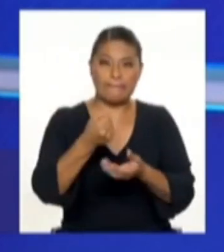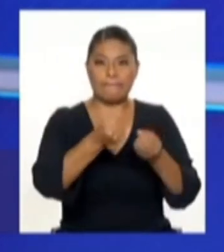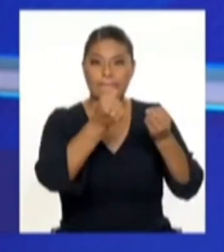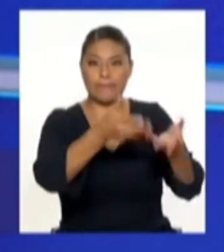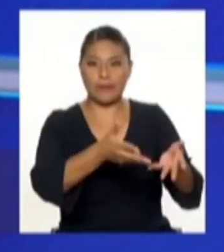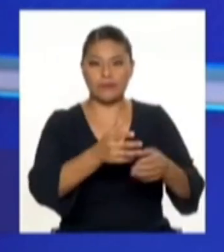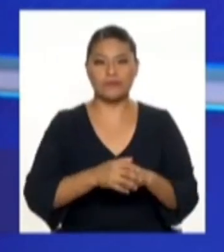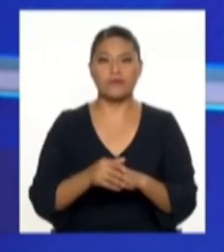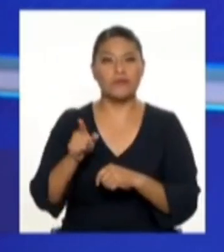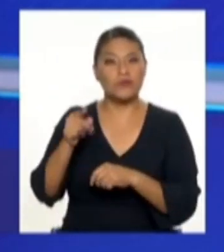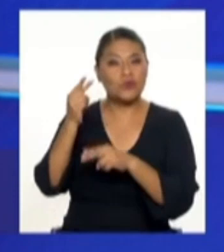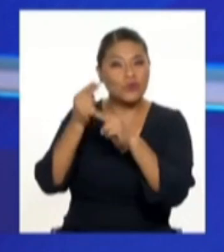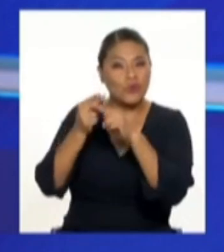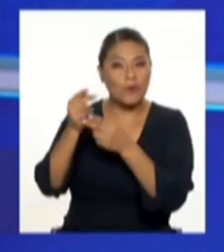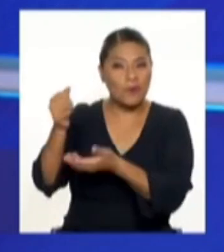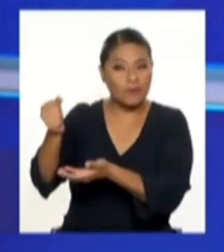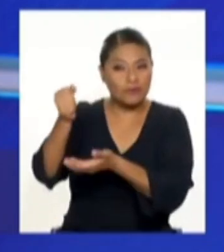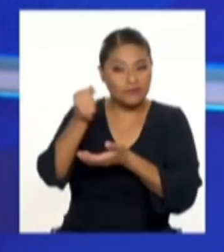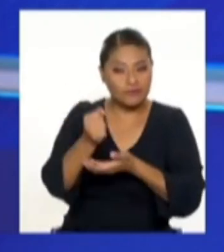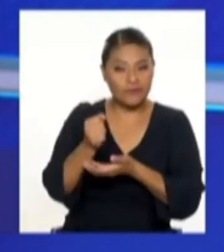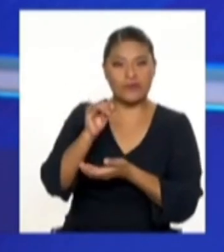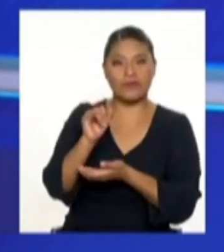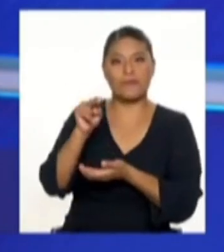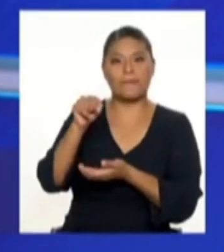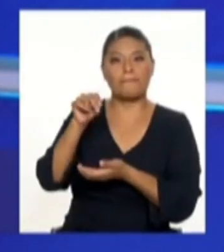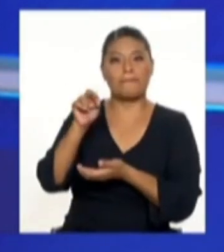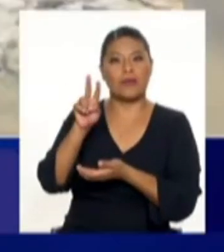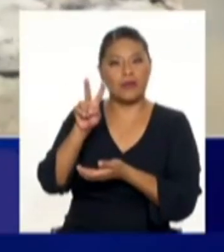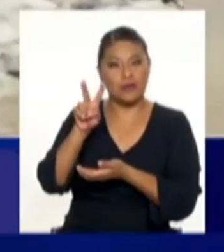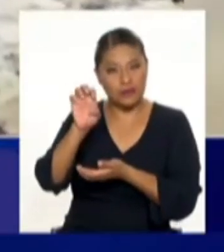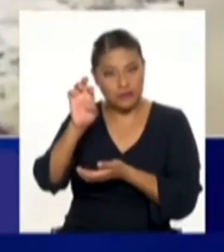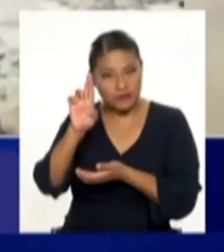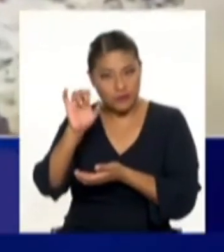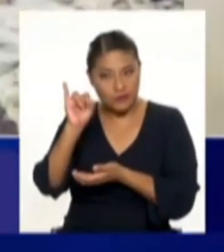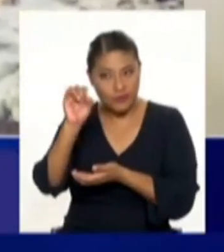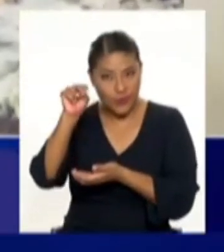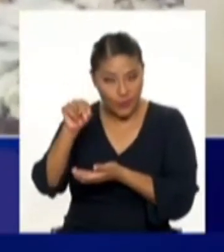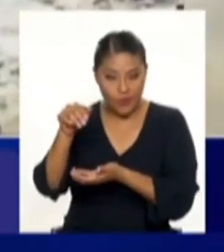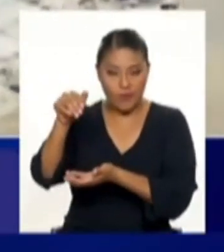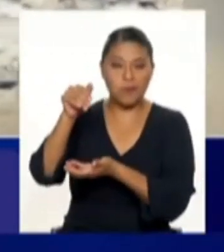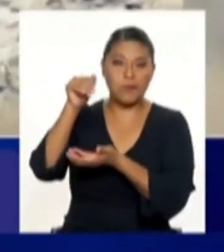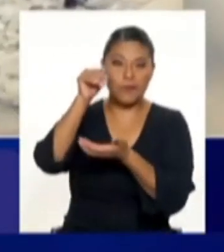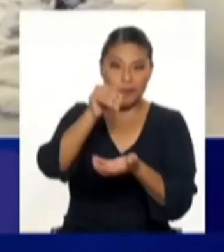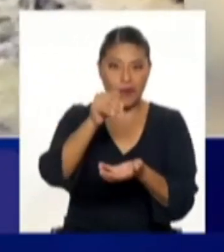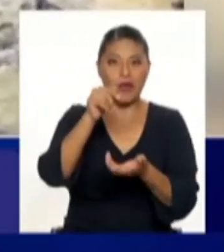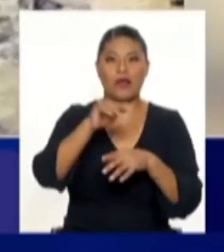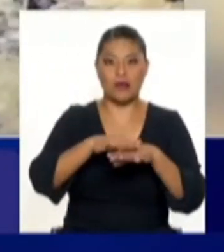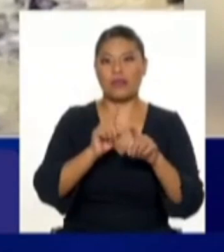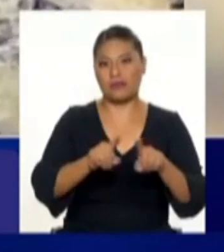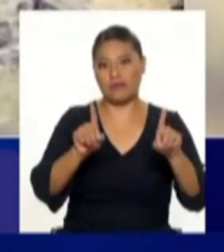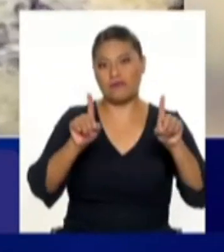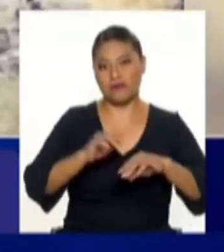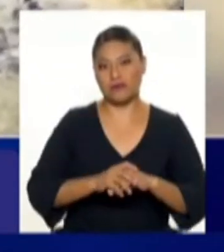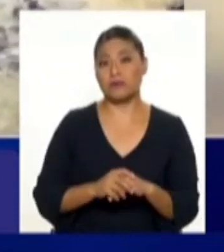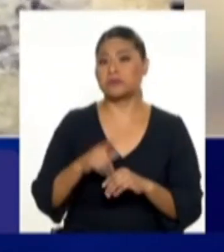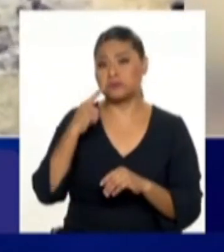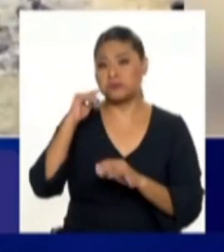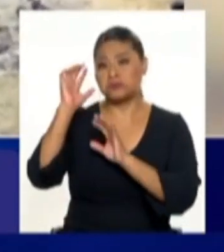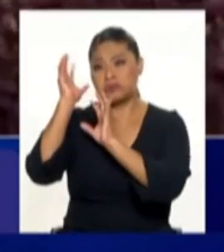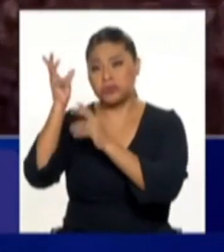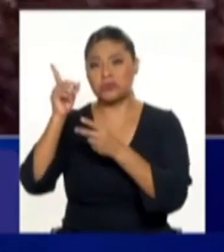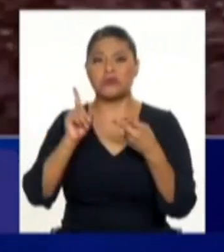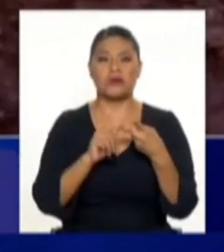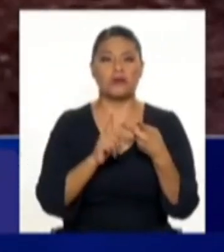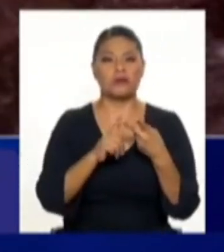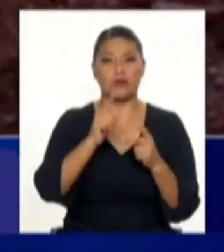llamo inversión? Si el proyecto de la cuenca del Valle de la Leche, por ejemplo, que eso pasaría en Paz en Piura, Paz en Tumbes, es la